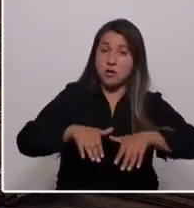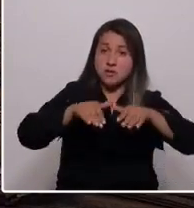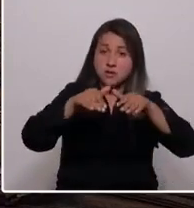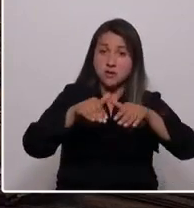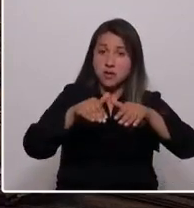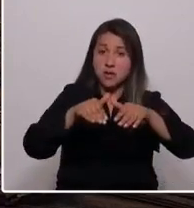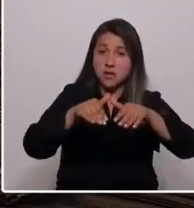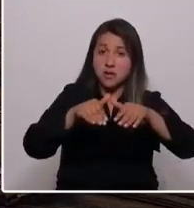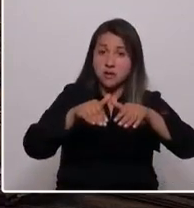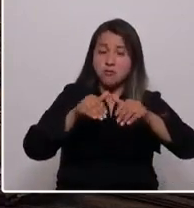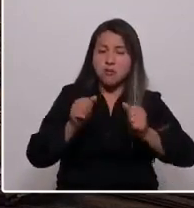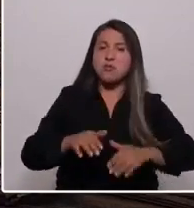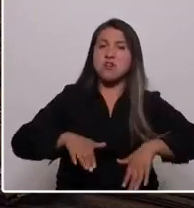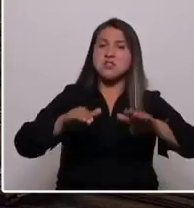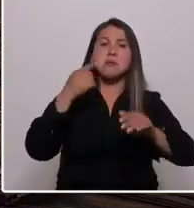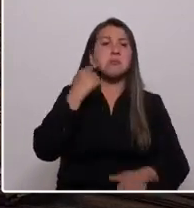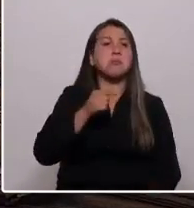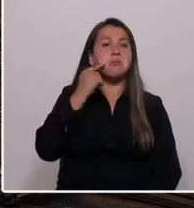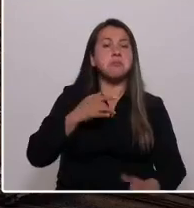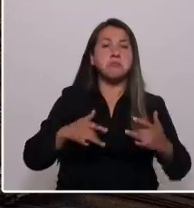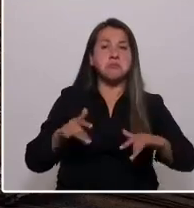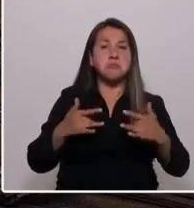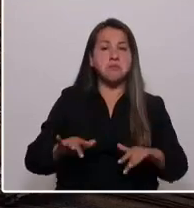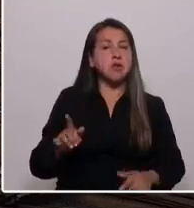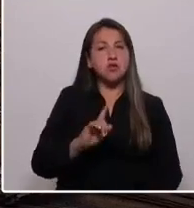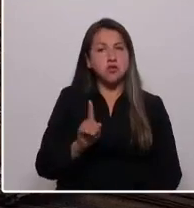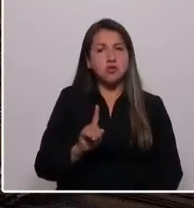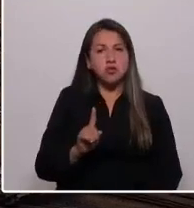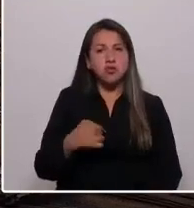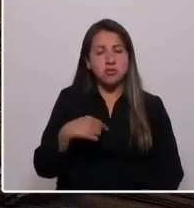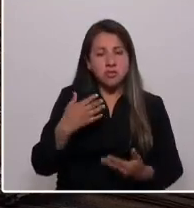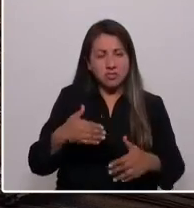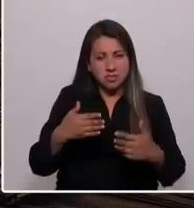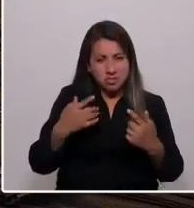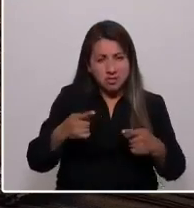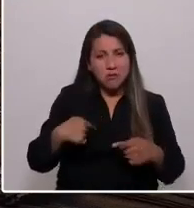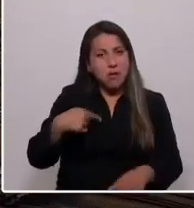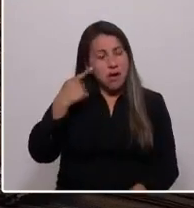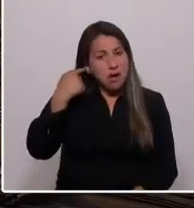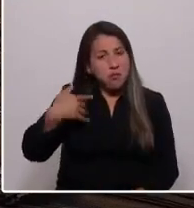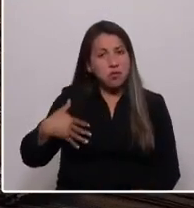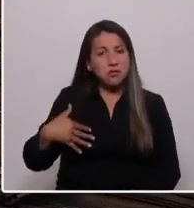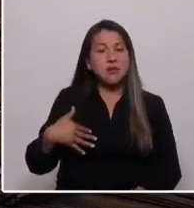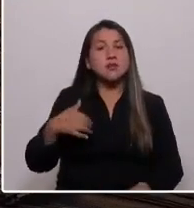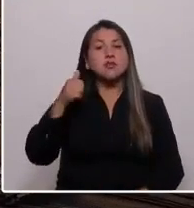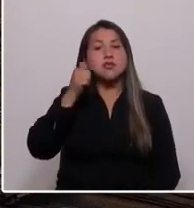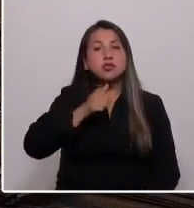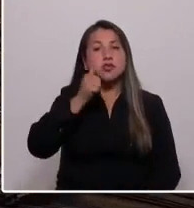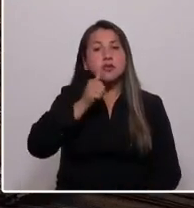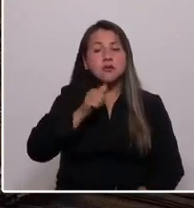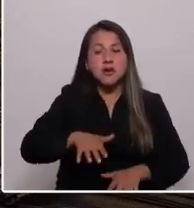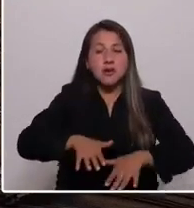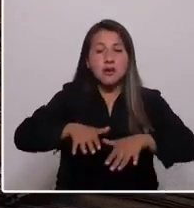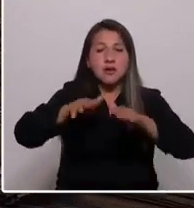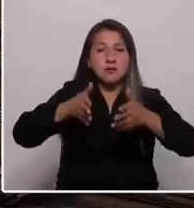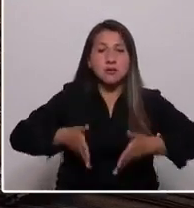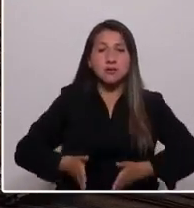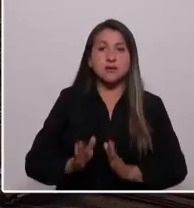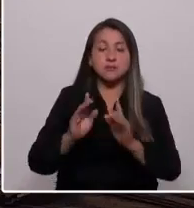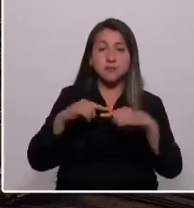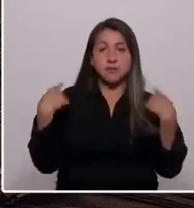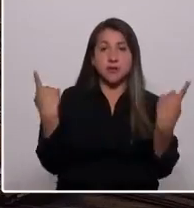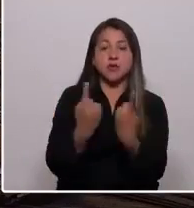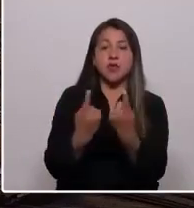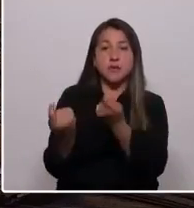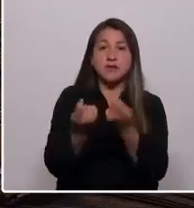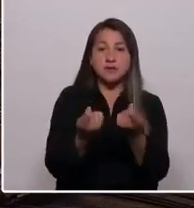cambiarlo todo? Siento que mi historia es tan común como la de muchas mujeres en este país. Cada día nacen niñas que crecen en entornos similares a los que